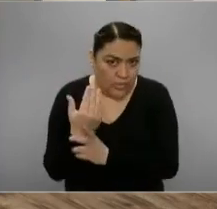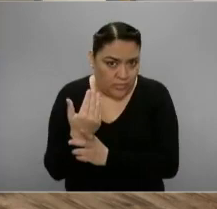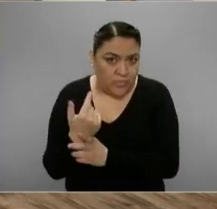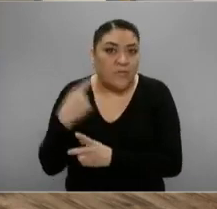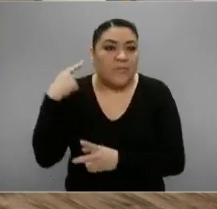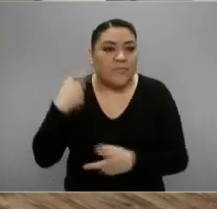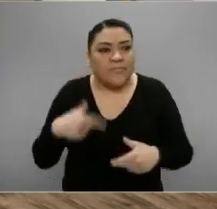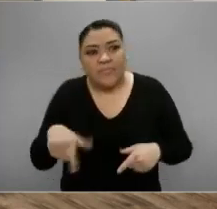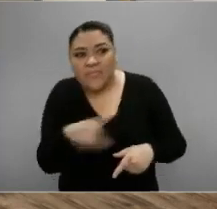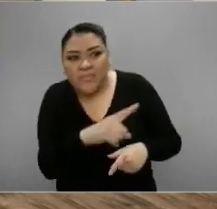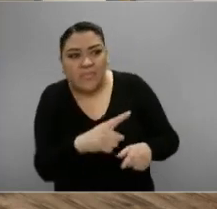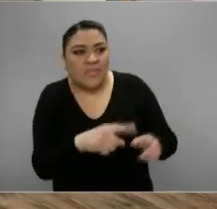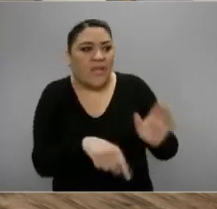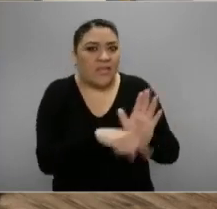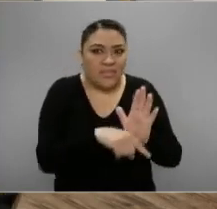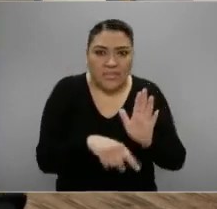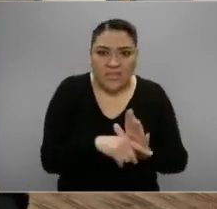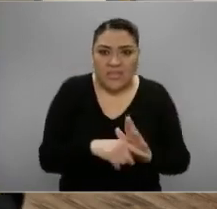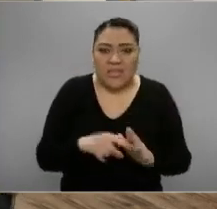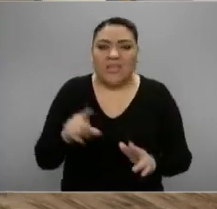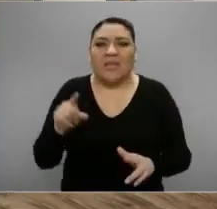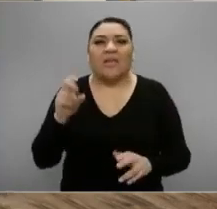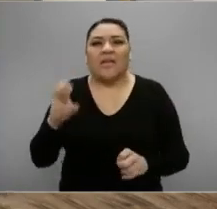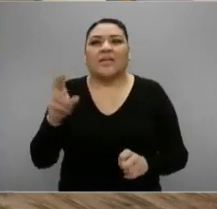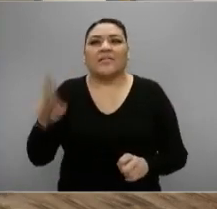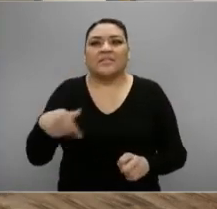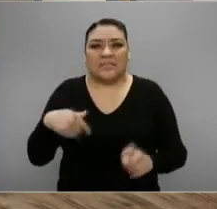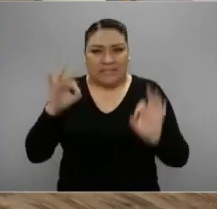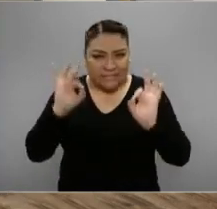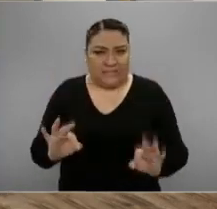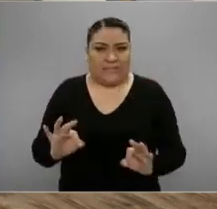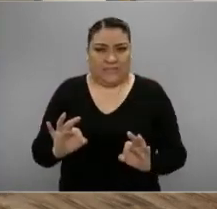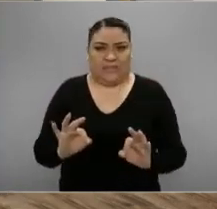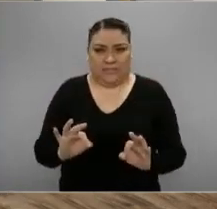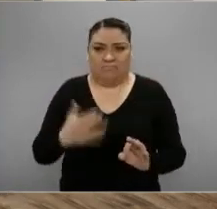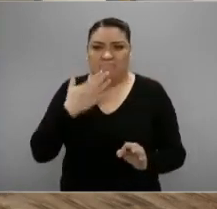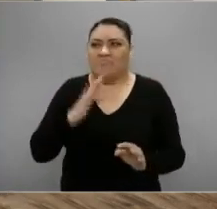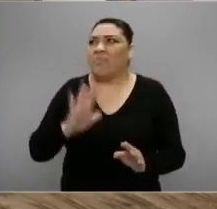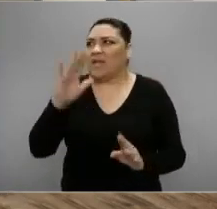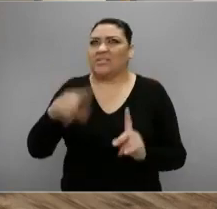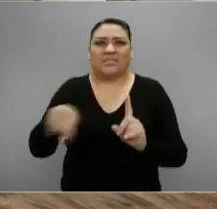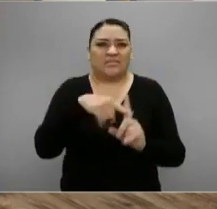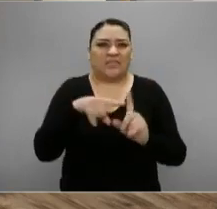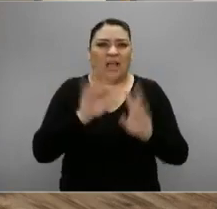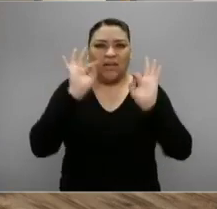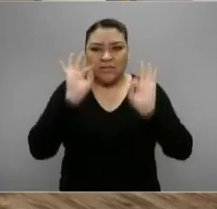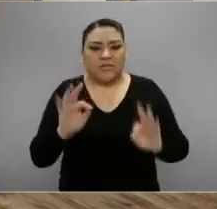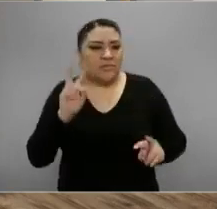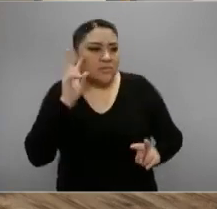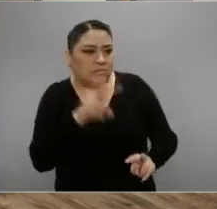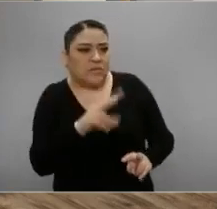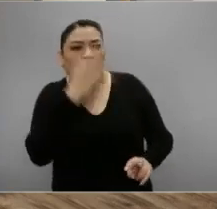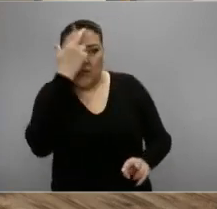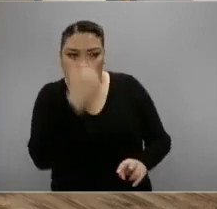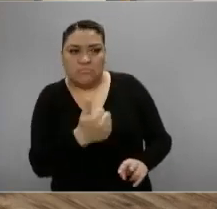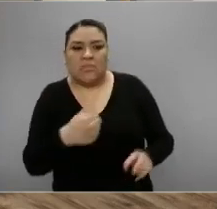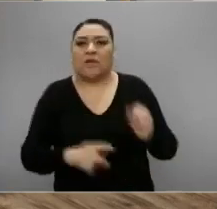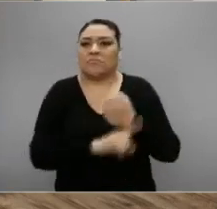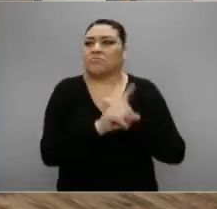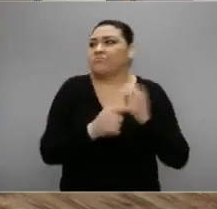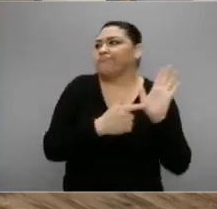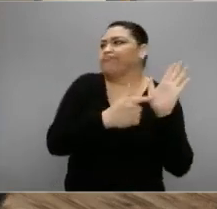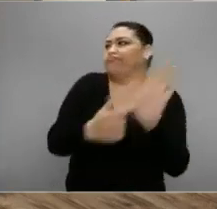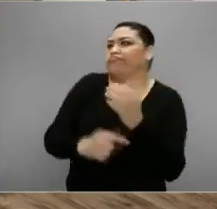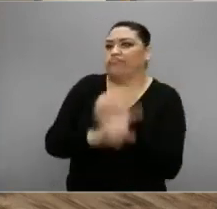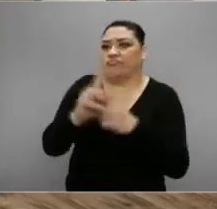está utilizando todo, no con la salud o con la actitud de decir, oigan, expongamos los problemas